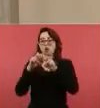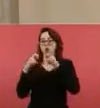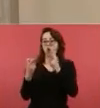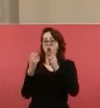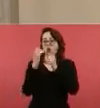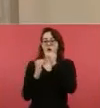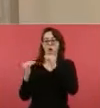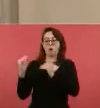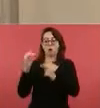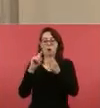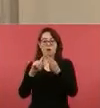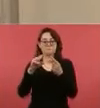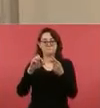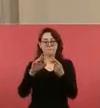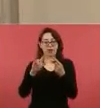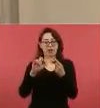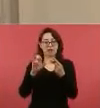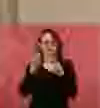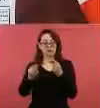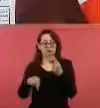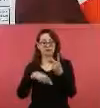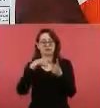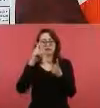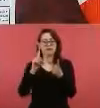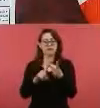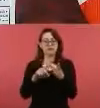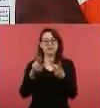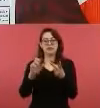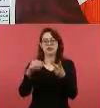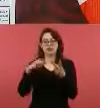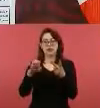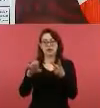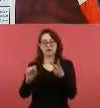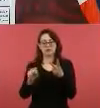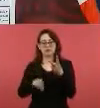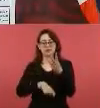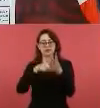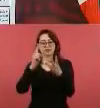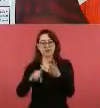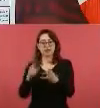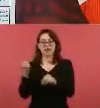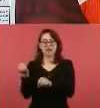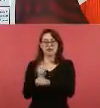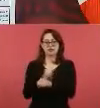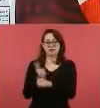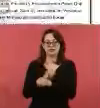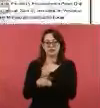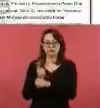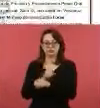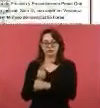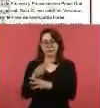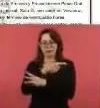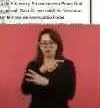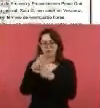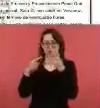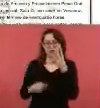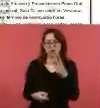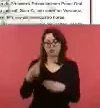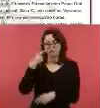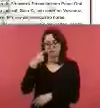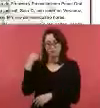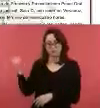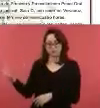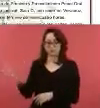el magistrado Rafael Remes Ojeda y el licenciado Ricardo Reyes González, secretario del tribunal en funciones de